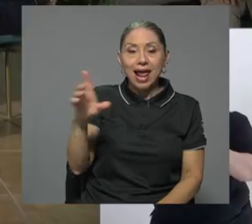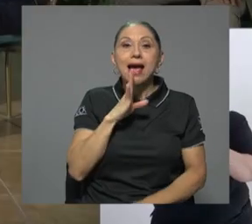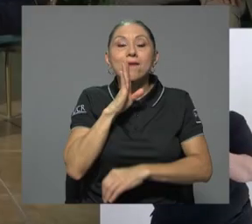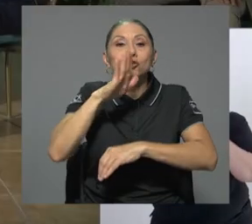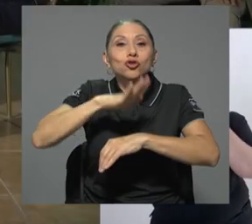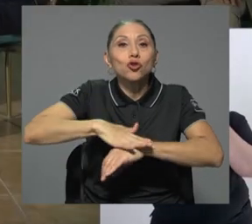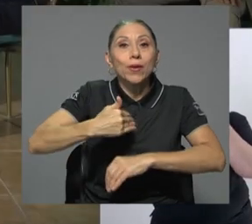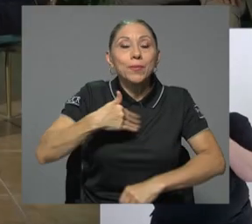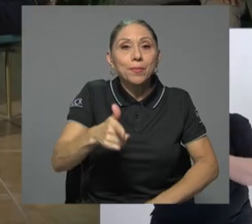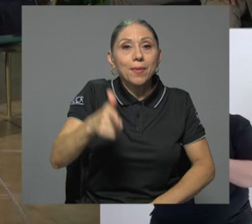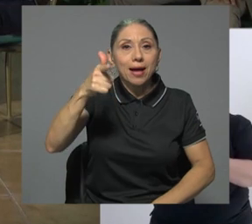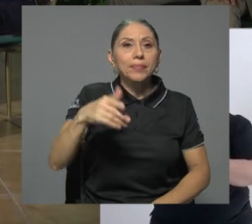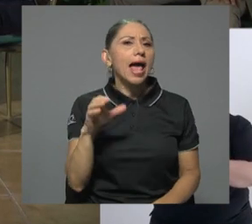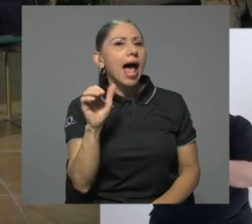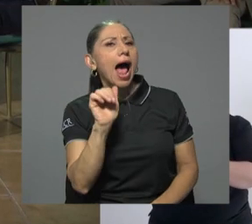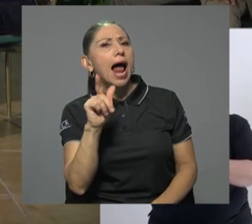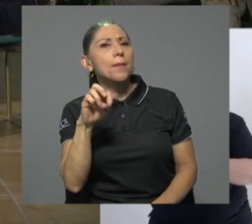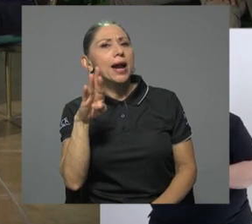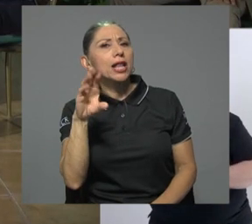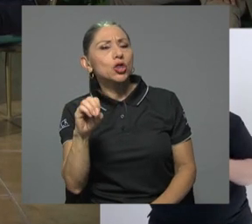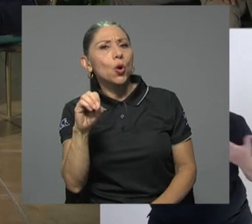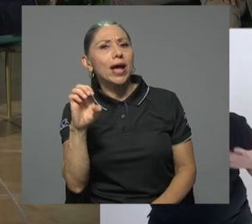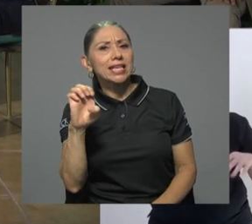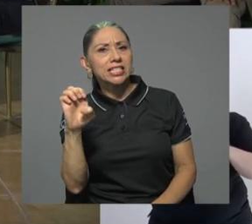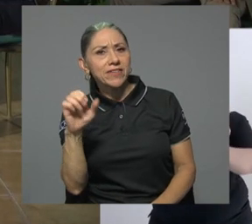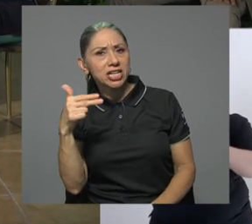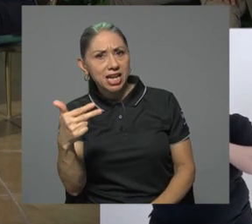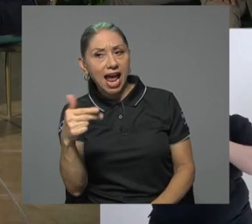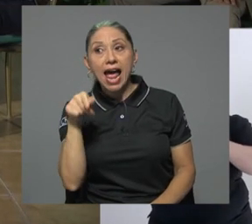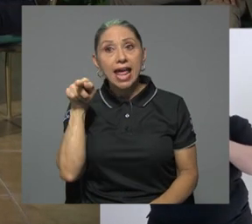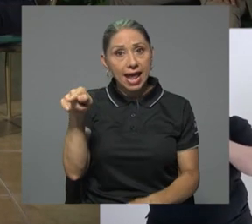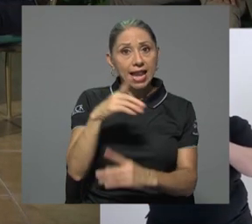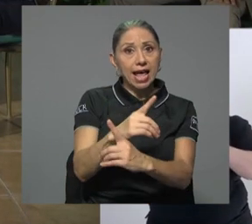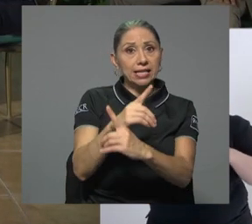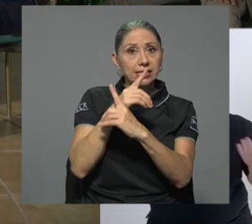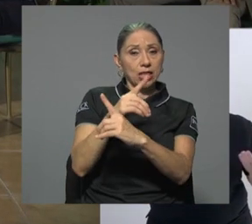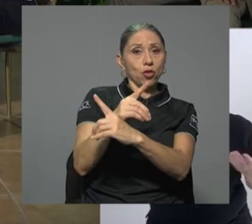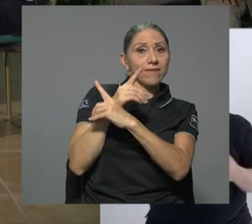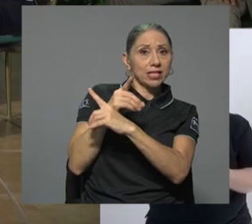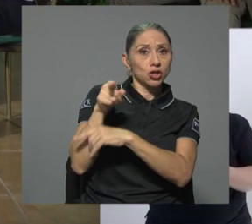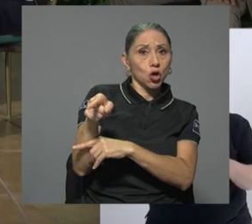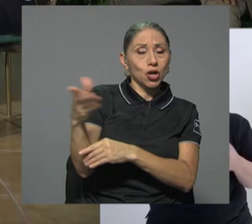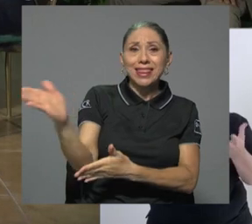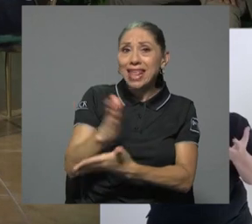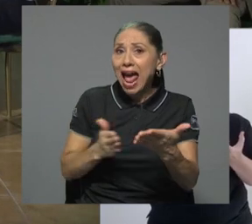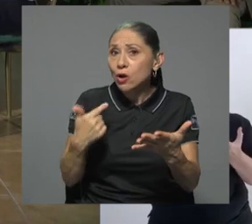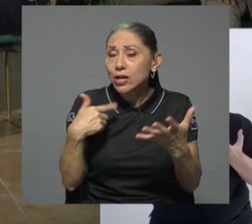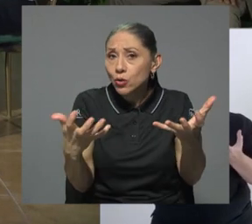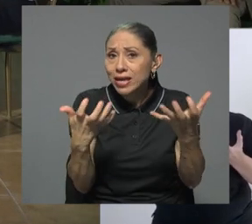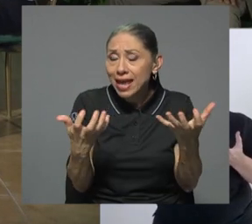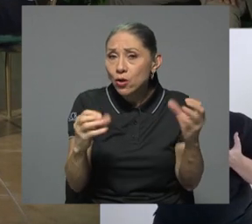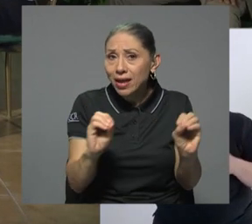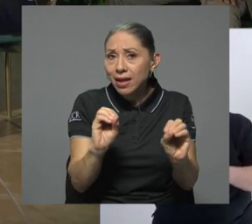armas. Alberto Echeverría, él ha sido un defensor de algo que quiero que quede claro,